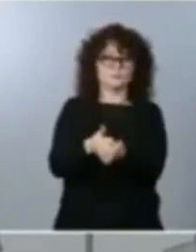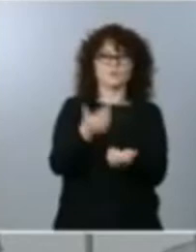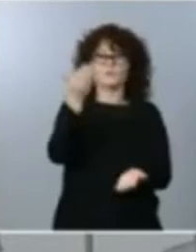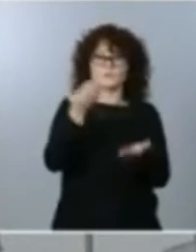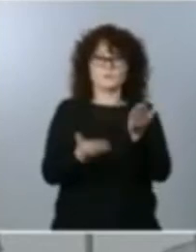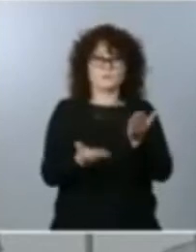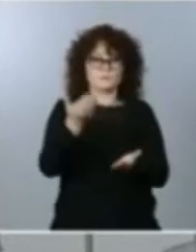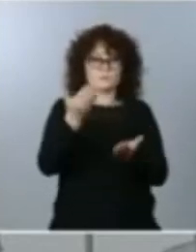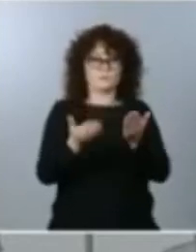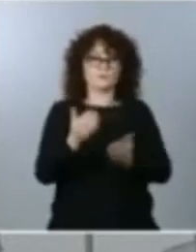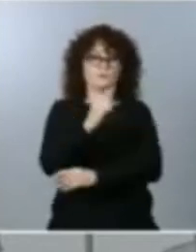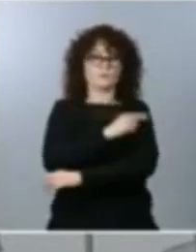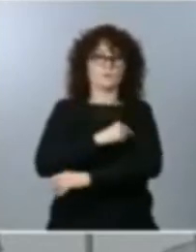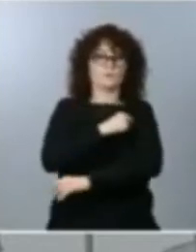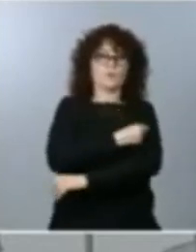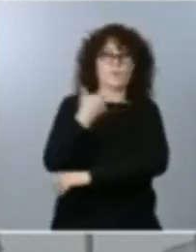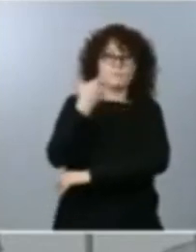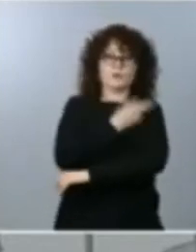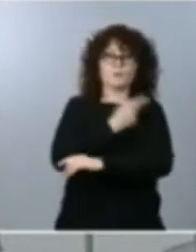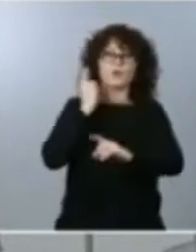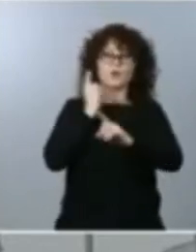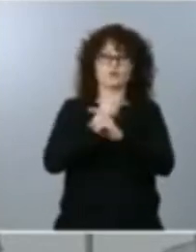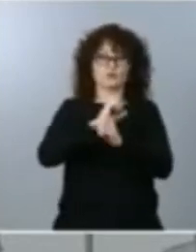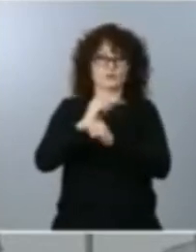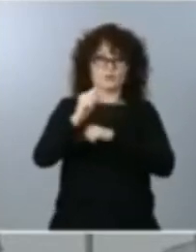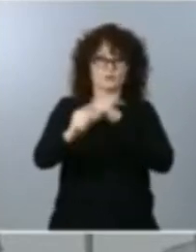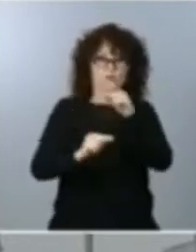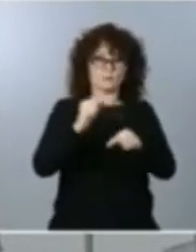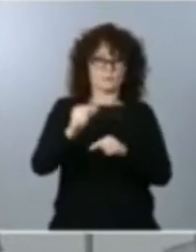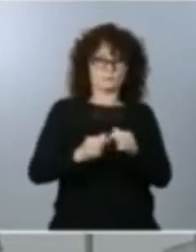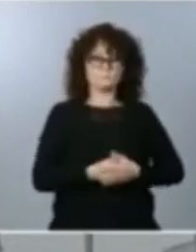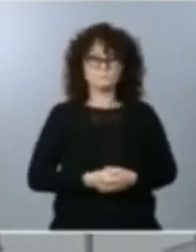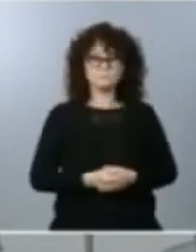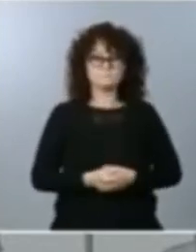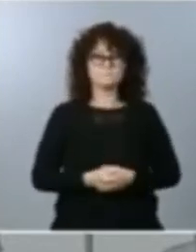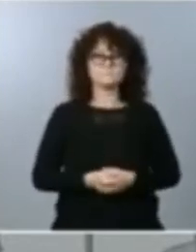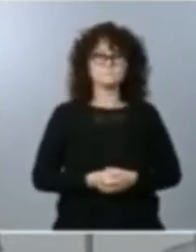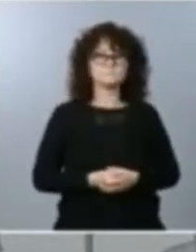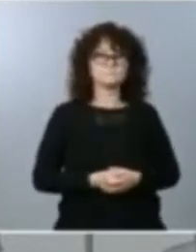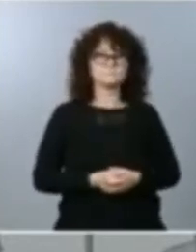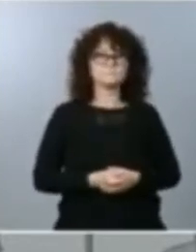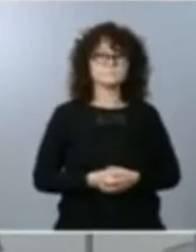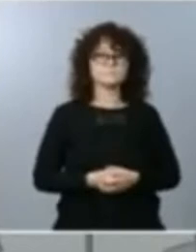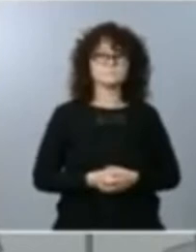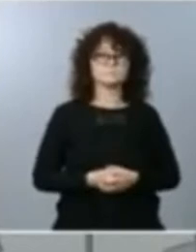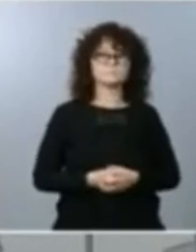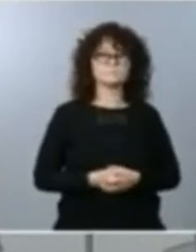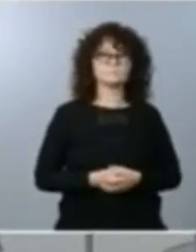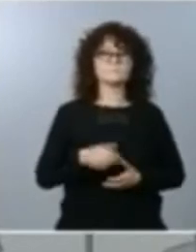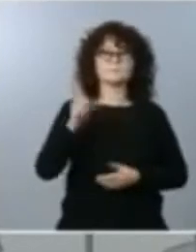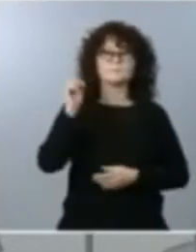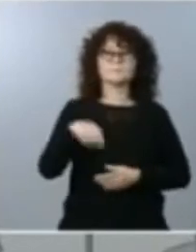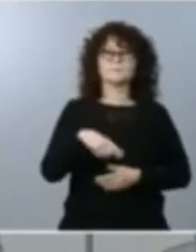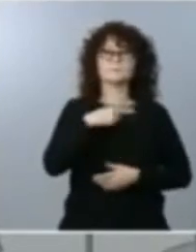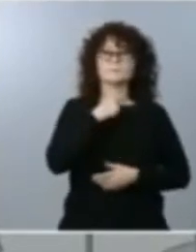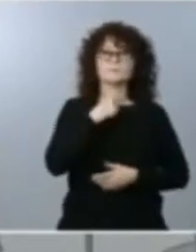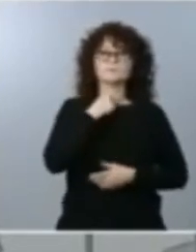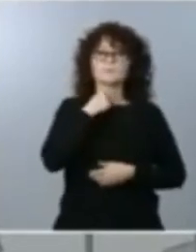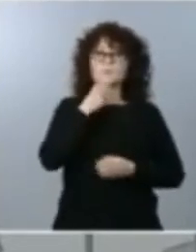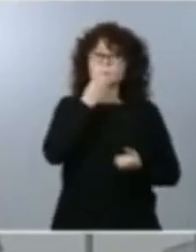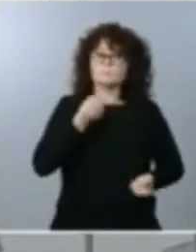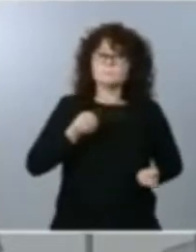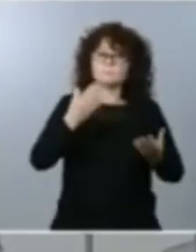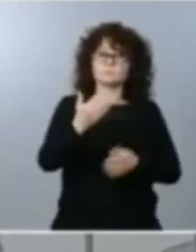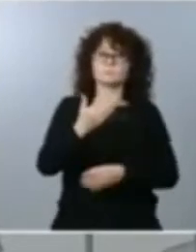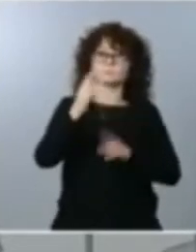la vacunación frente al COVID-19. Me gustaría también comentarles algo importante y es que